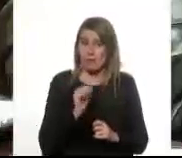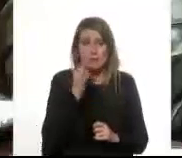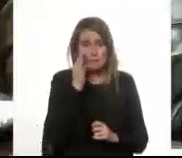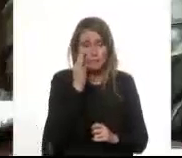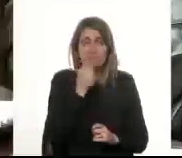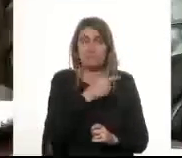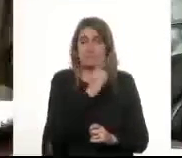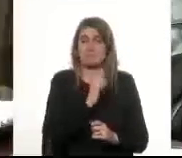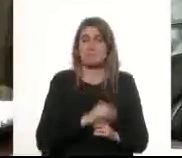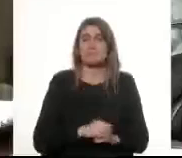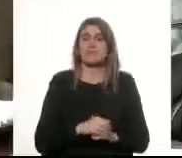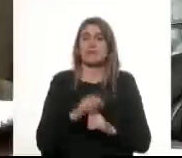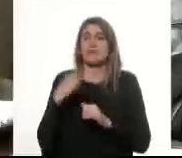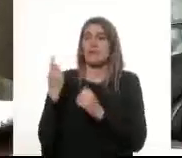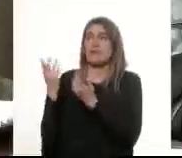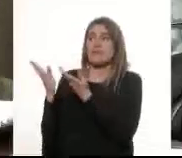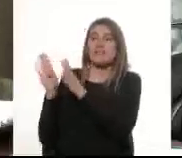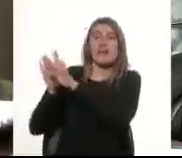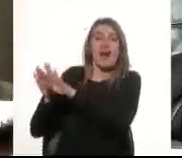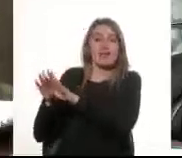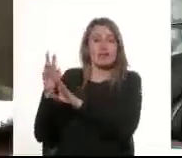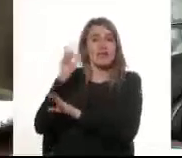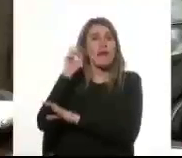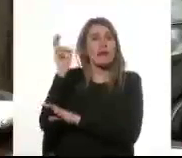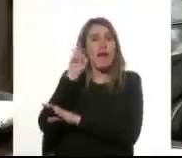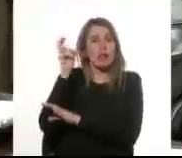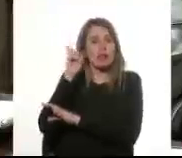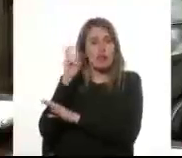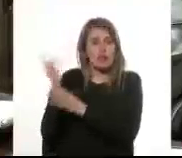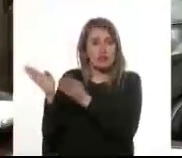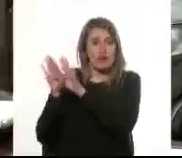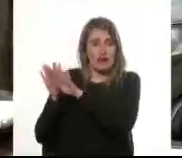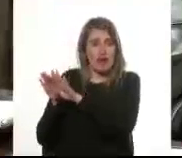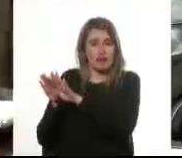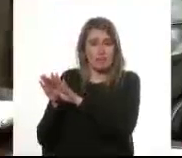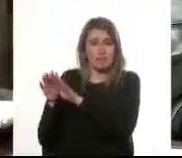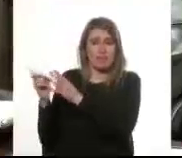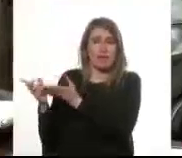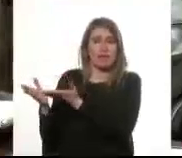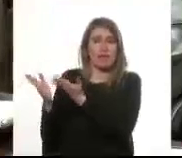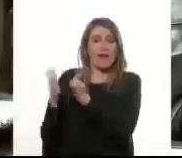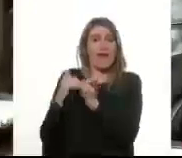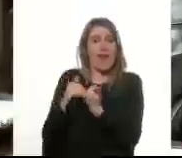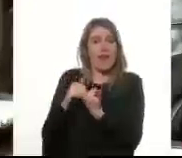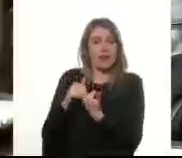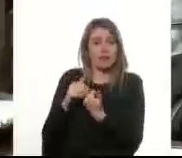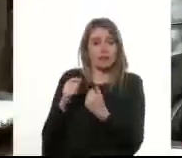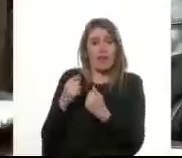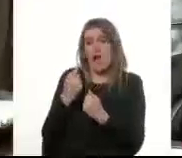Cuando la cerraron Cuando Y le regalaron la onda a un amigo